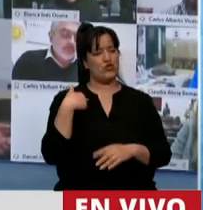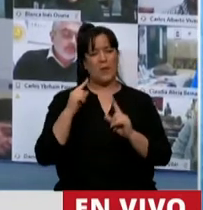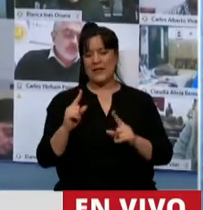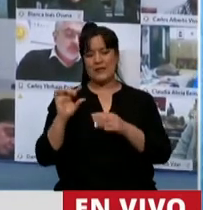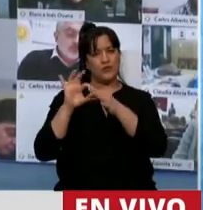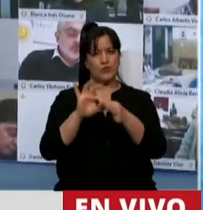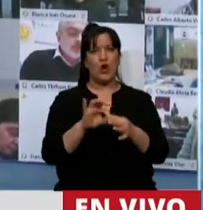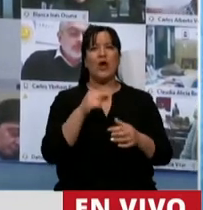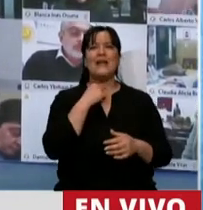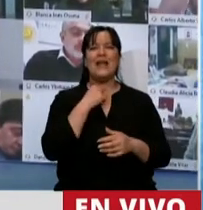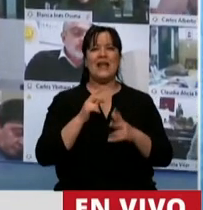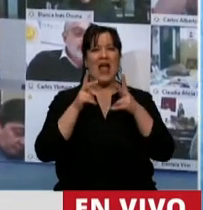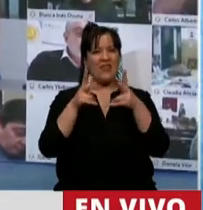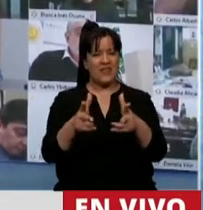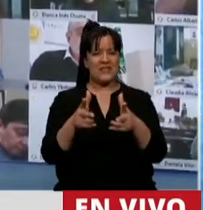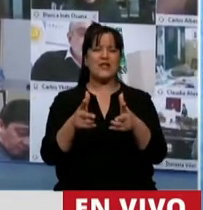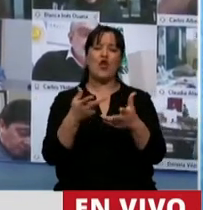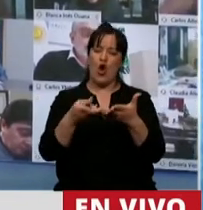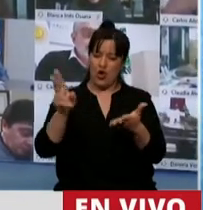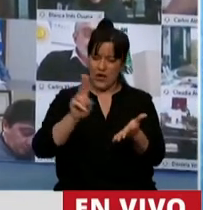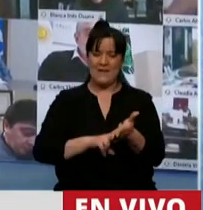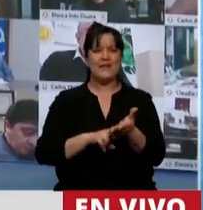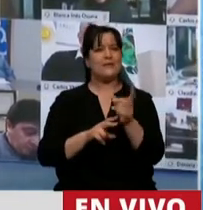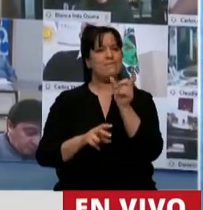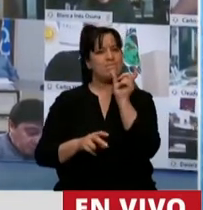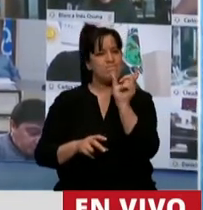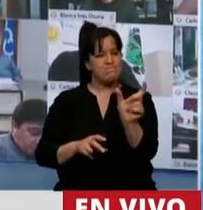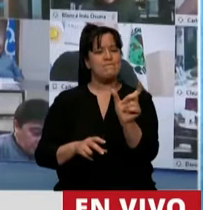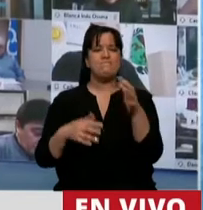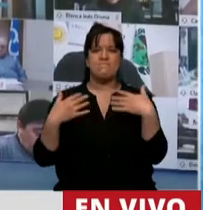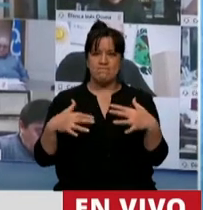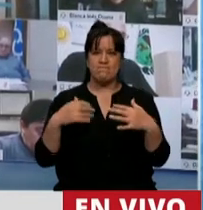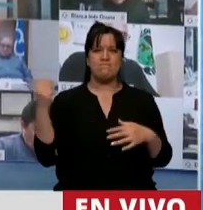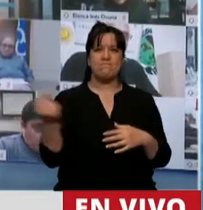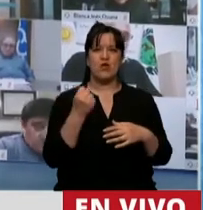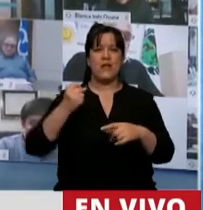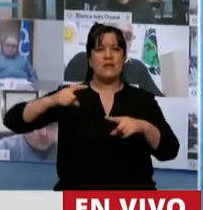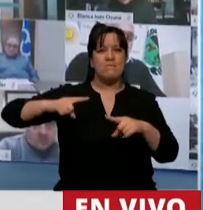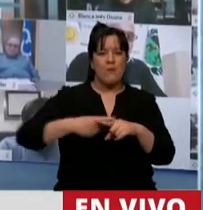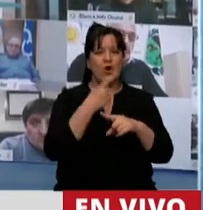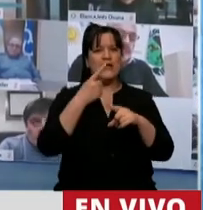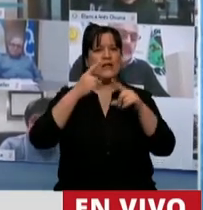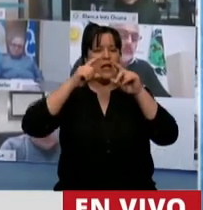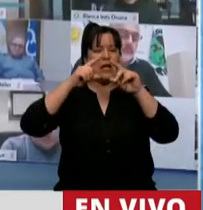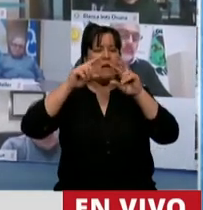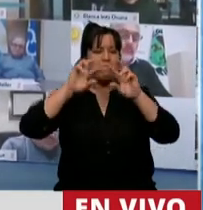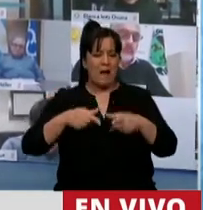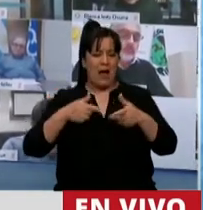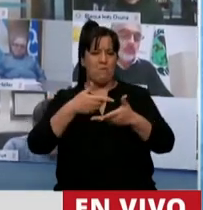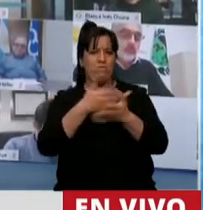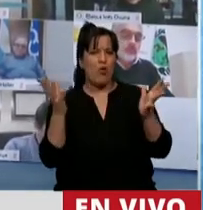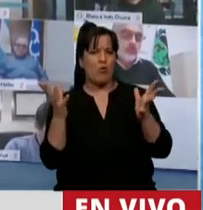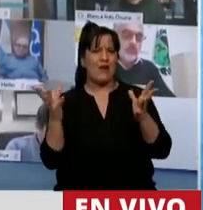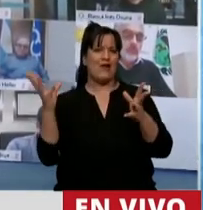quería insistir en un concepto que es la integralidad de la política pública. Se